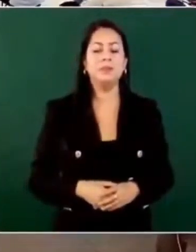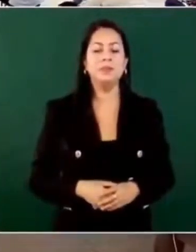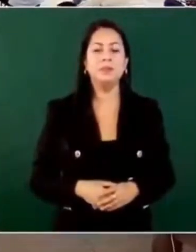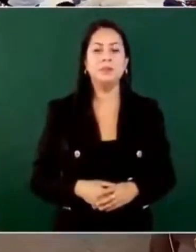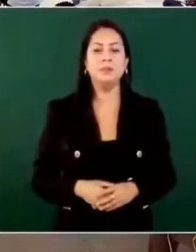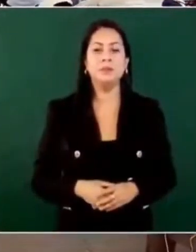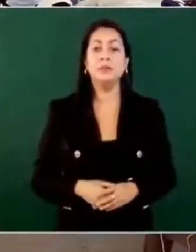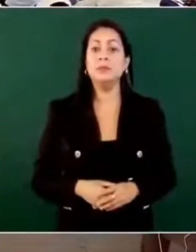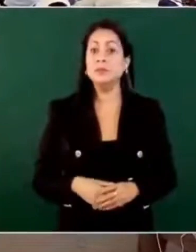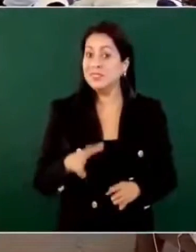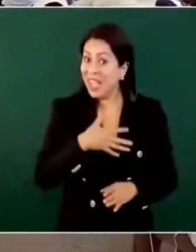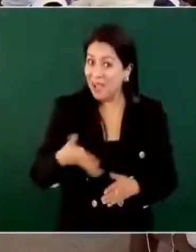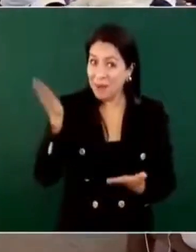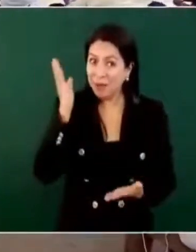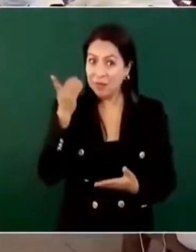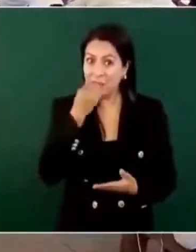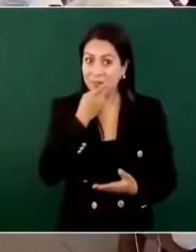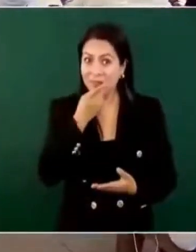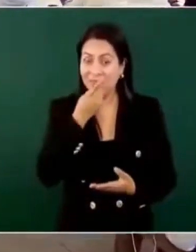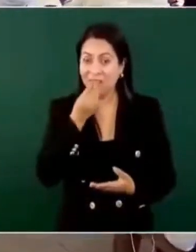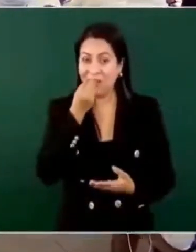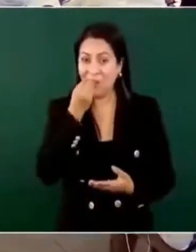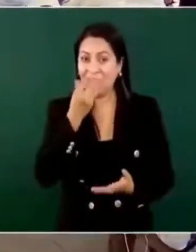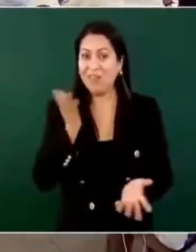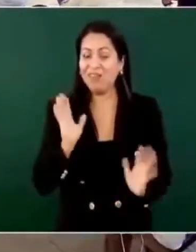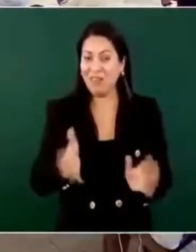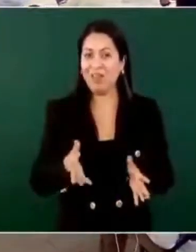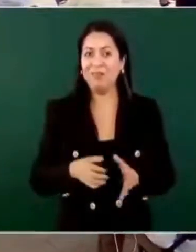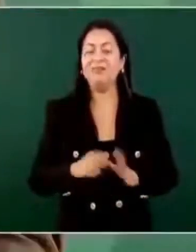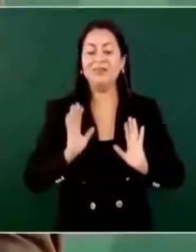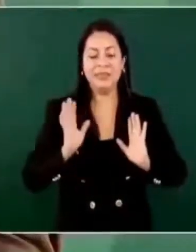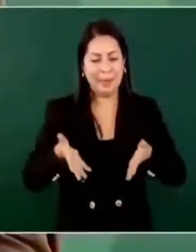Vámonos a desayunar ya. ¿Ya?